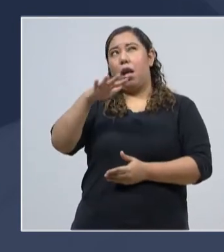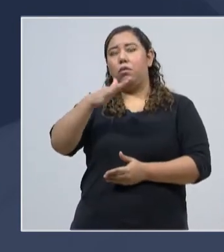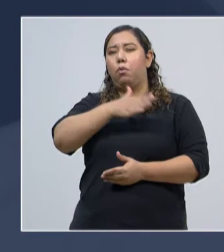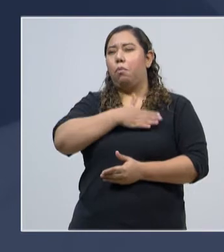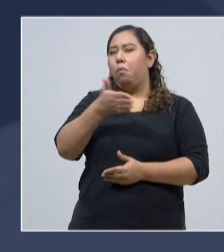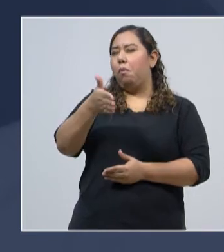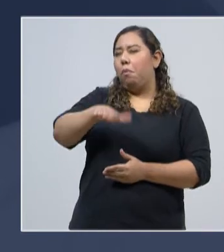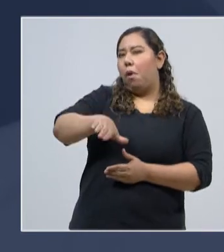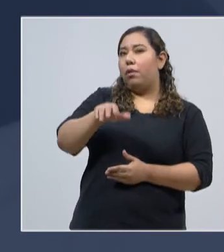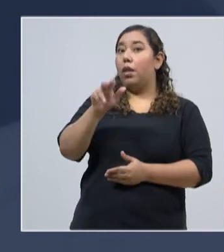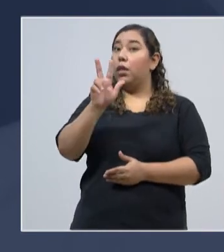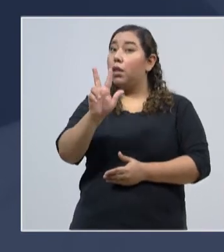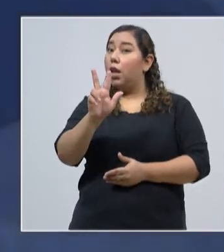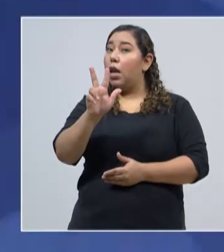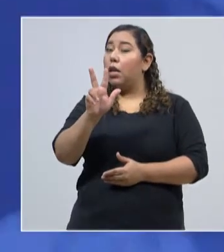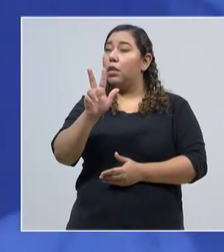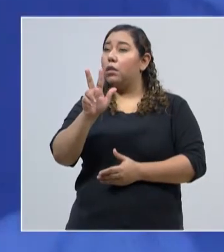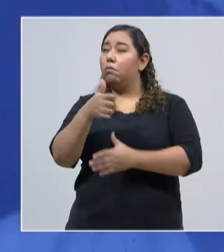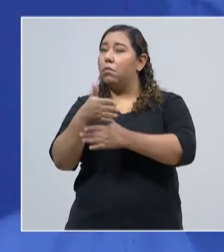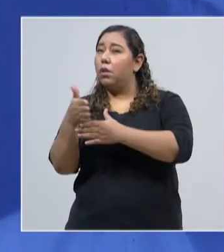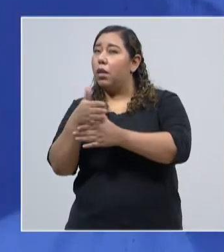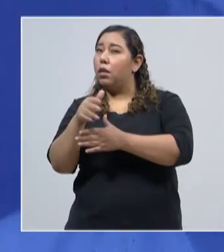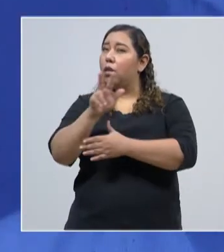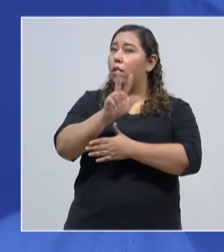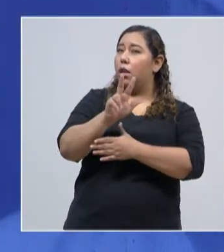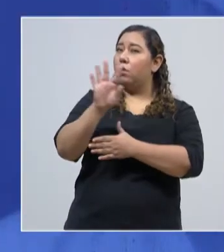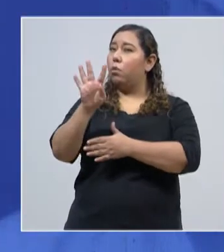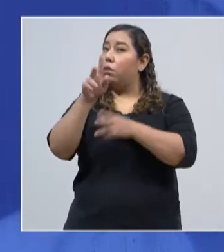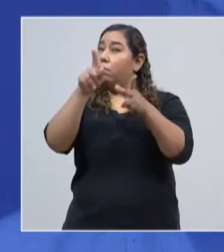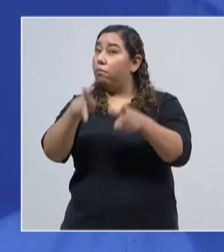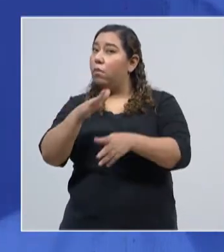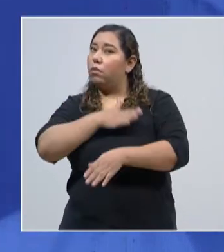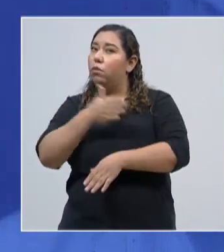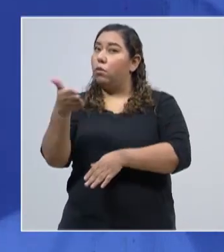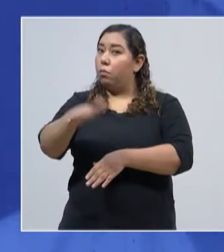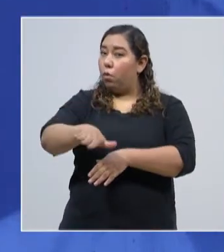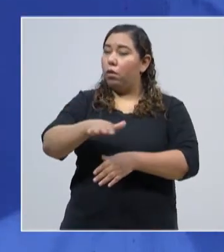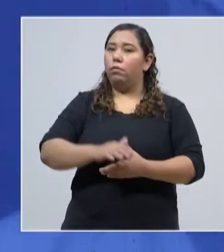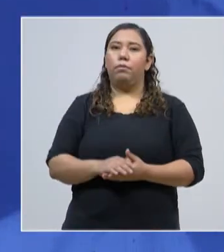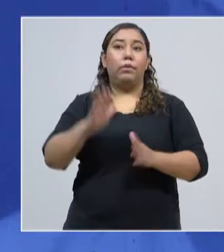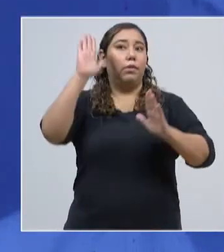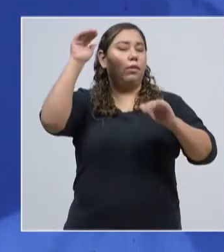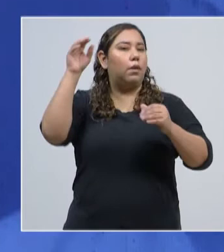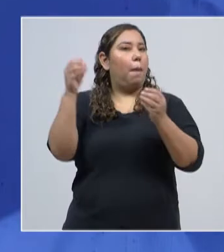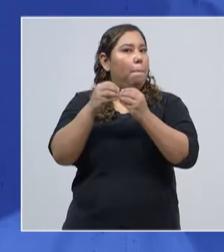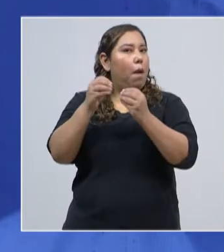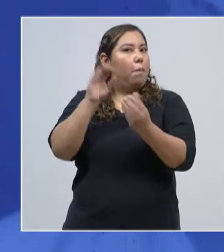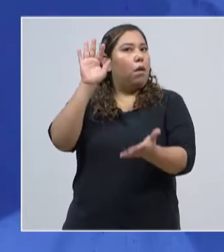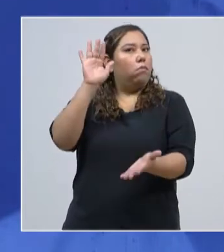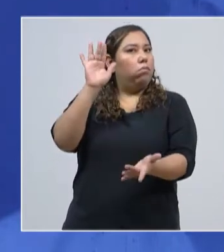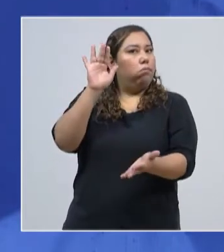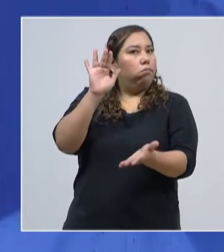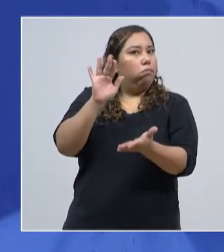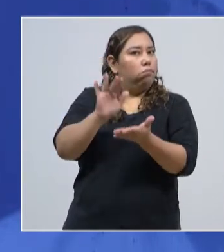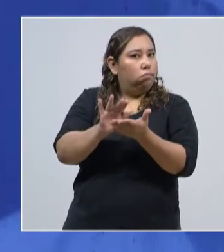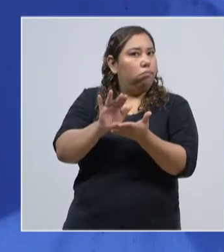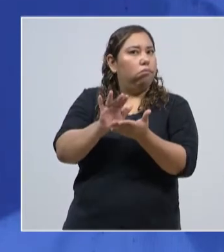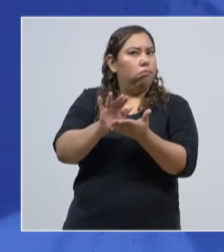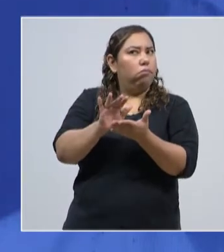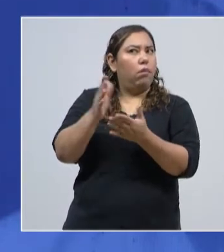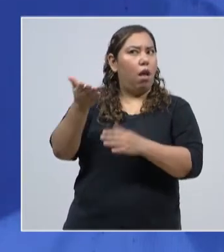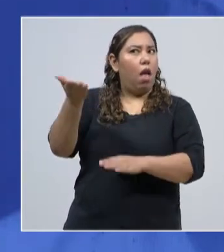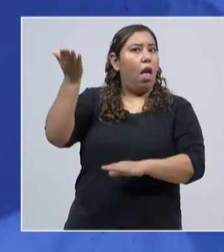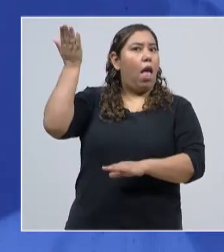más de 3 personas están falleciendo. Esperemos que esta tasa se logre disminuir. Días atrás habíamos tenido tasa de letalidad